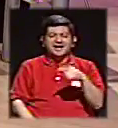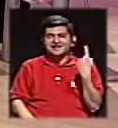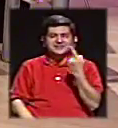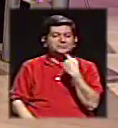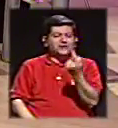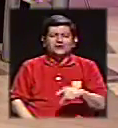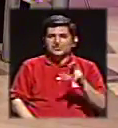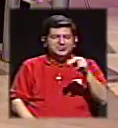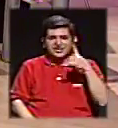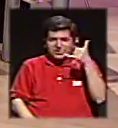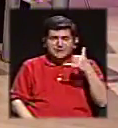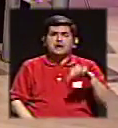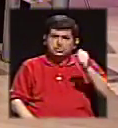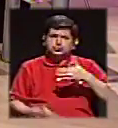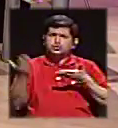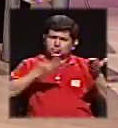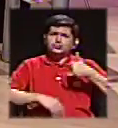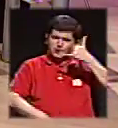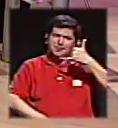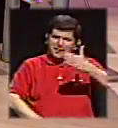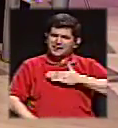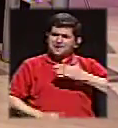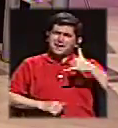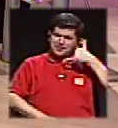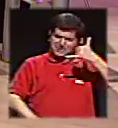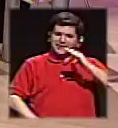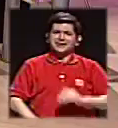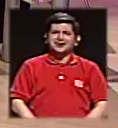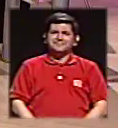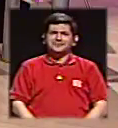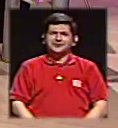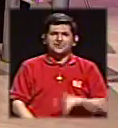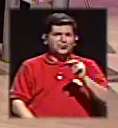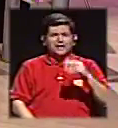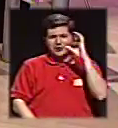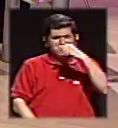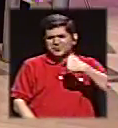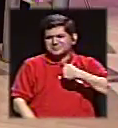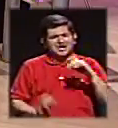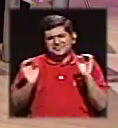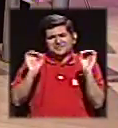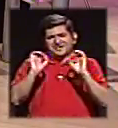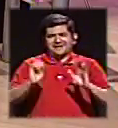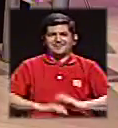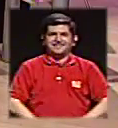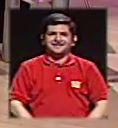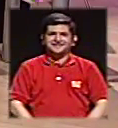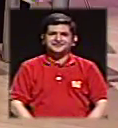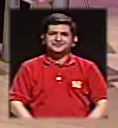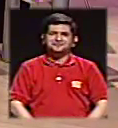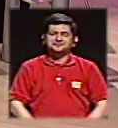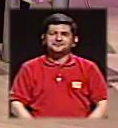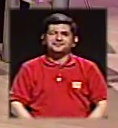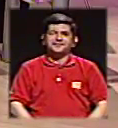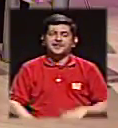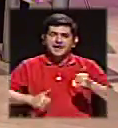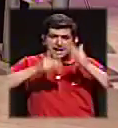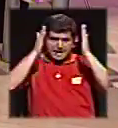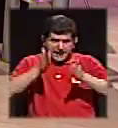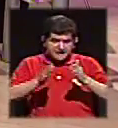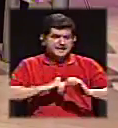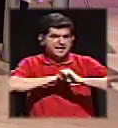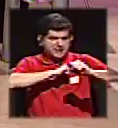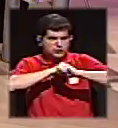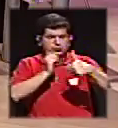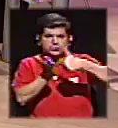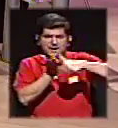No, sirve para llamar a Marlon, bueno, para eso es. No queda que nadie me localice para nada más. A ver, entonces, a ver, los candidatos están haciendo